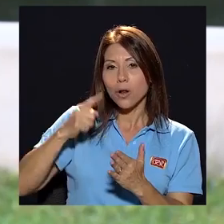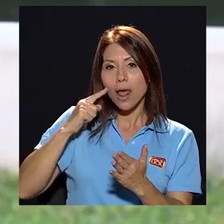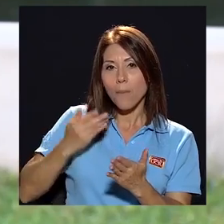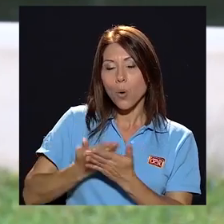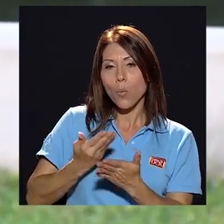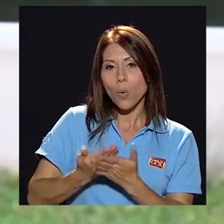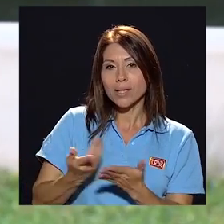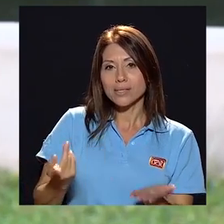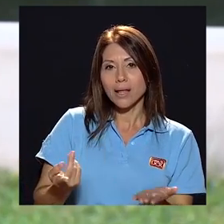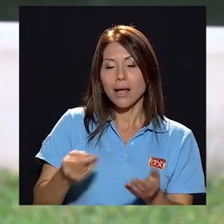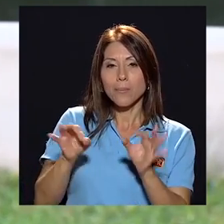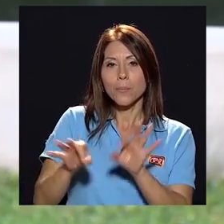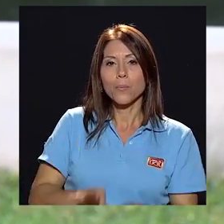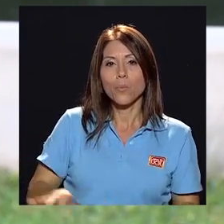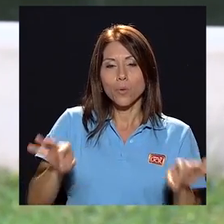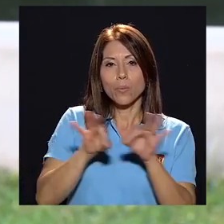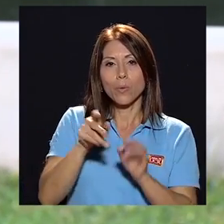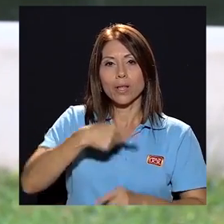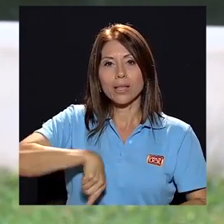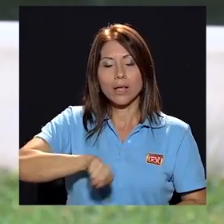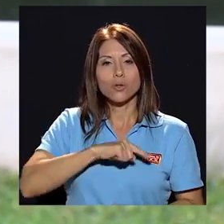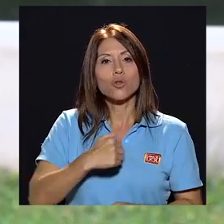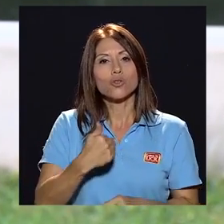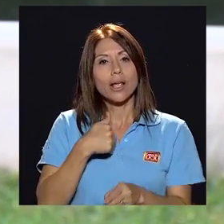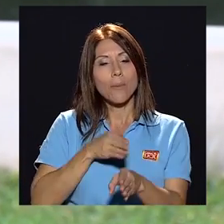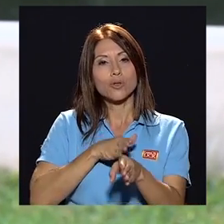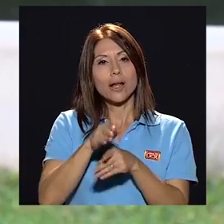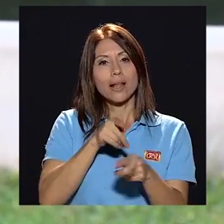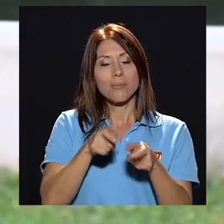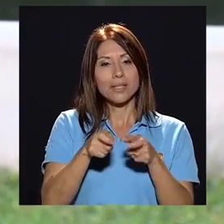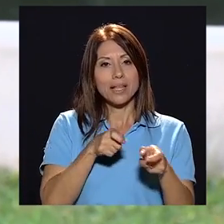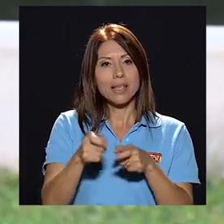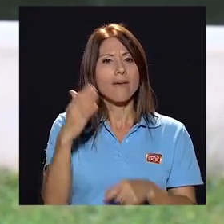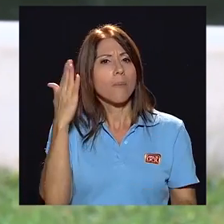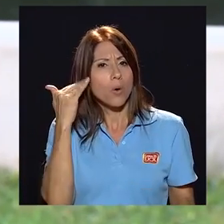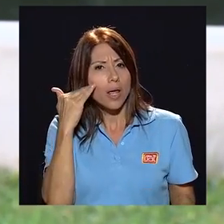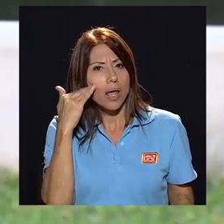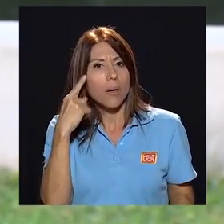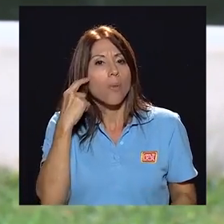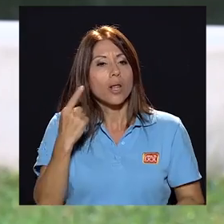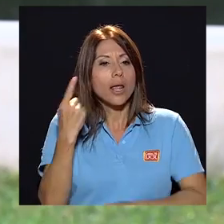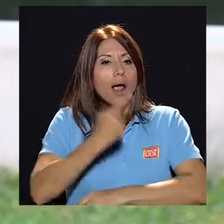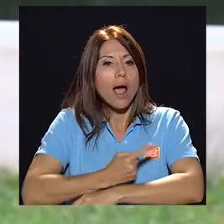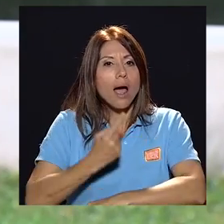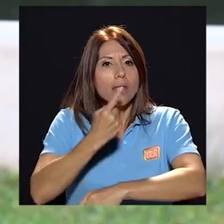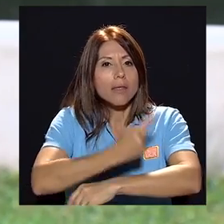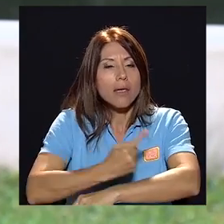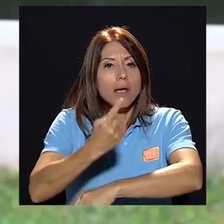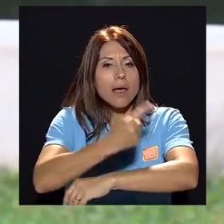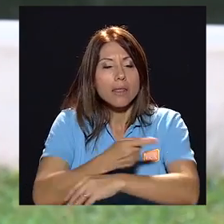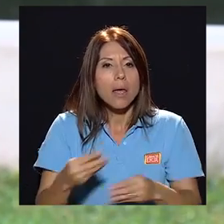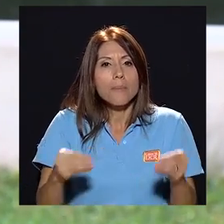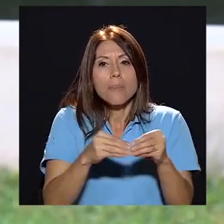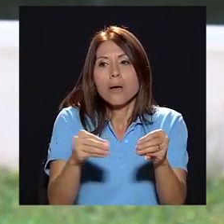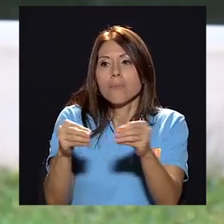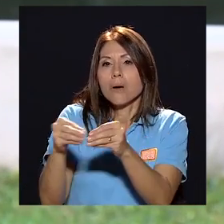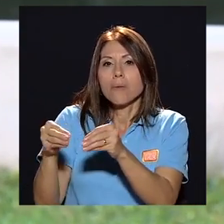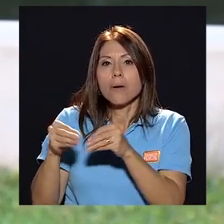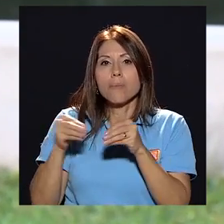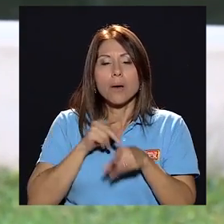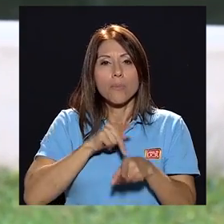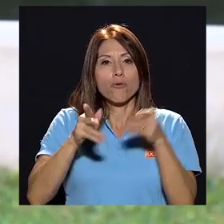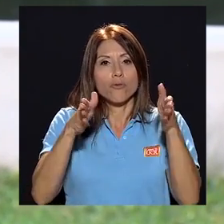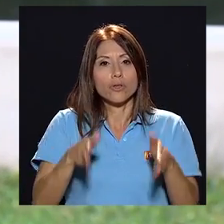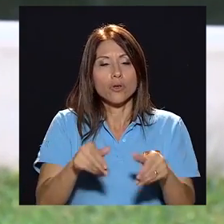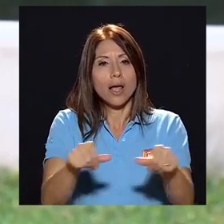propuesta y es muy importante que tengamos una carrera administrativa ¿por qué? porque cada día son más los profesionales